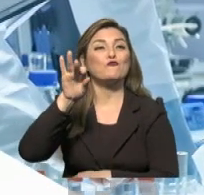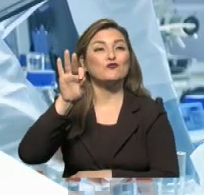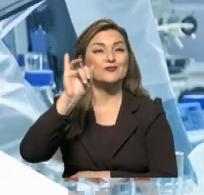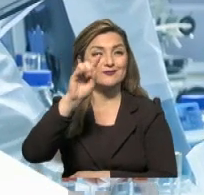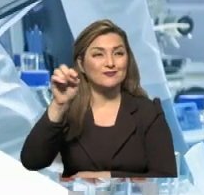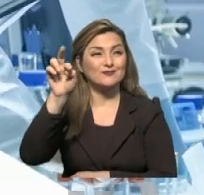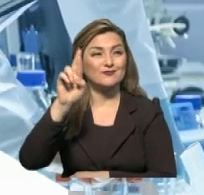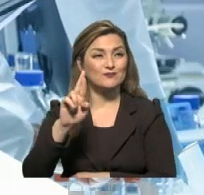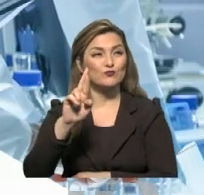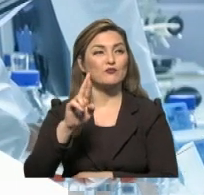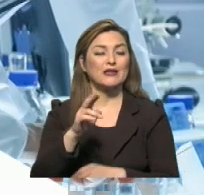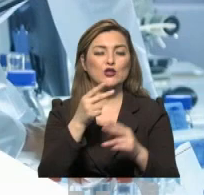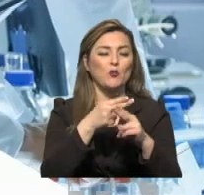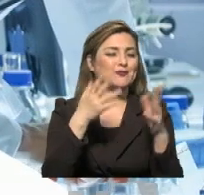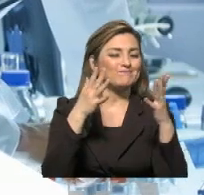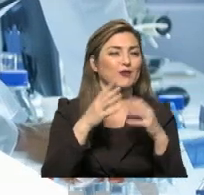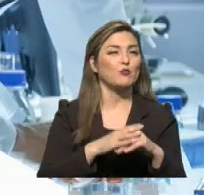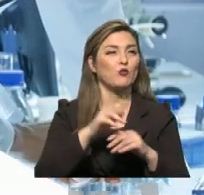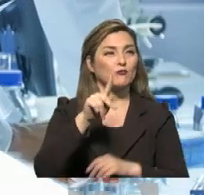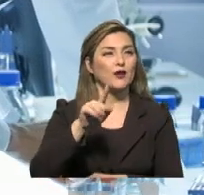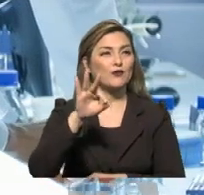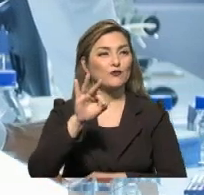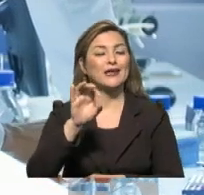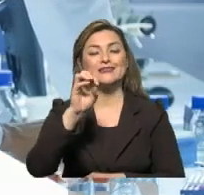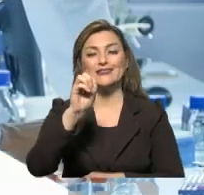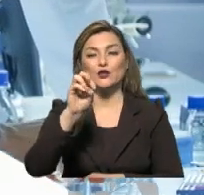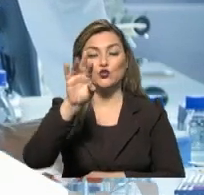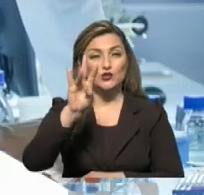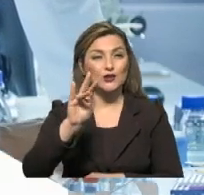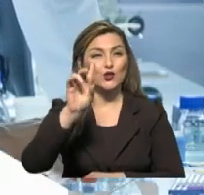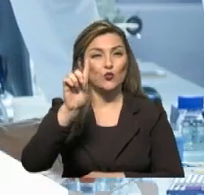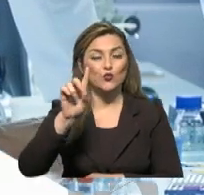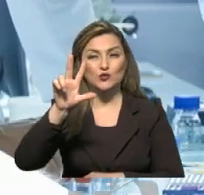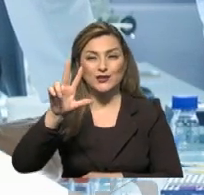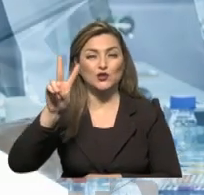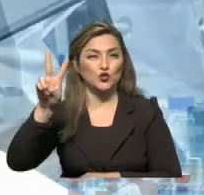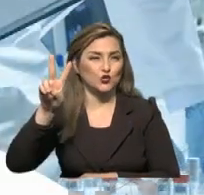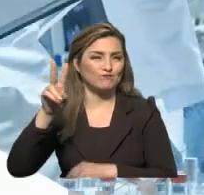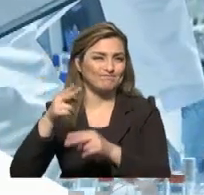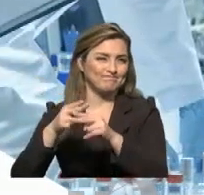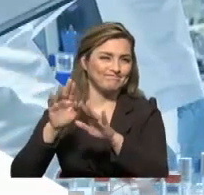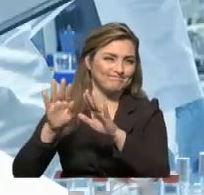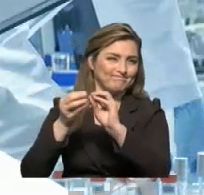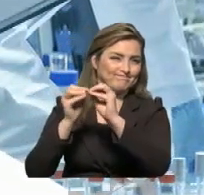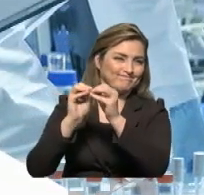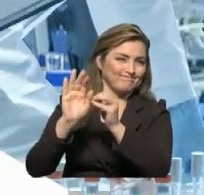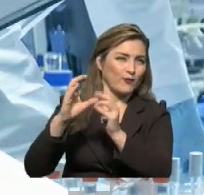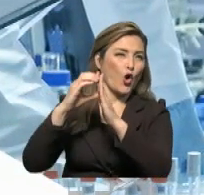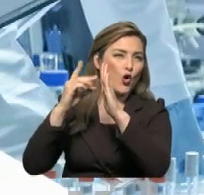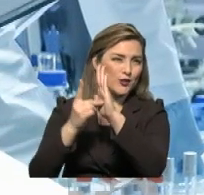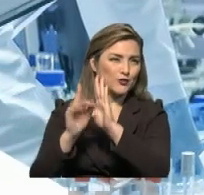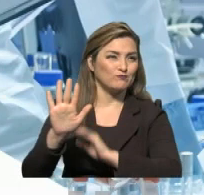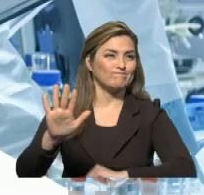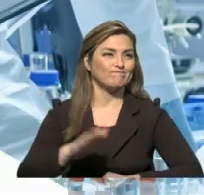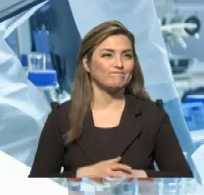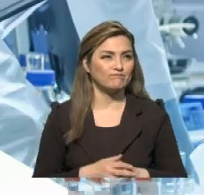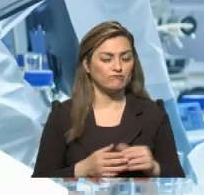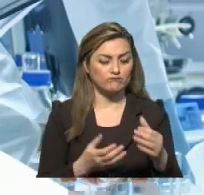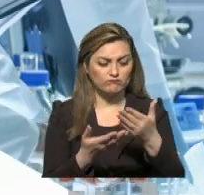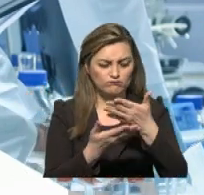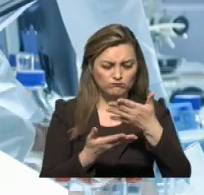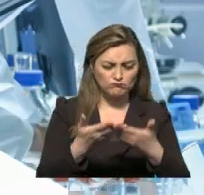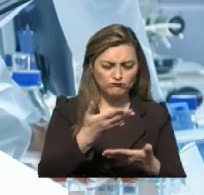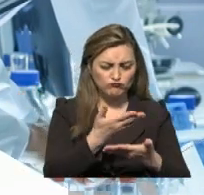PF07321332, ha demostrado en estudios in vitro, es decir, en el laboratorio, ser un